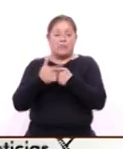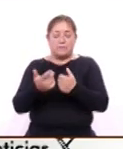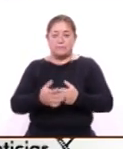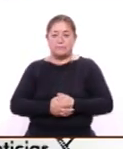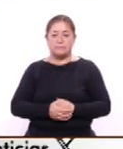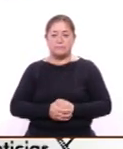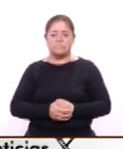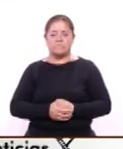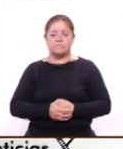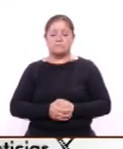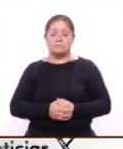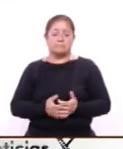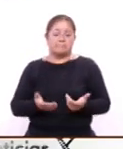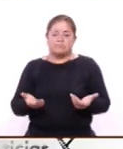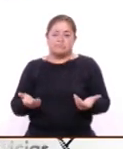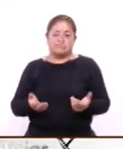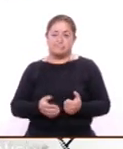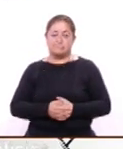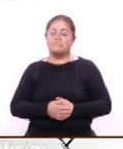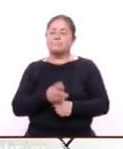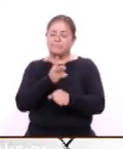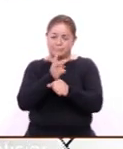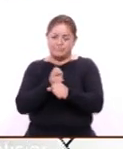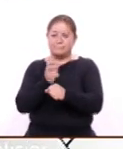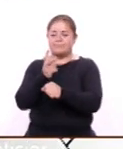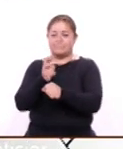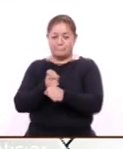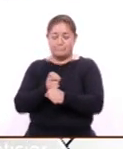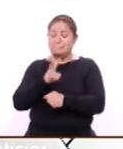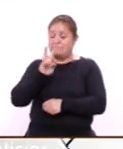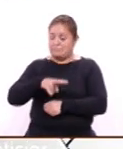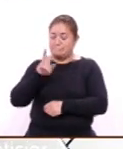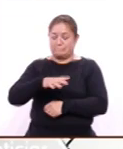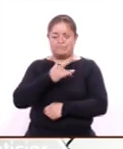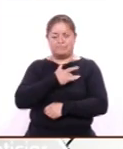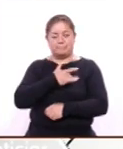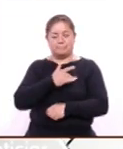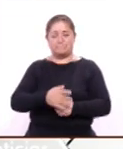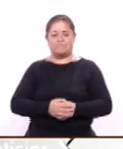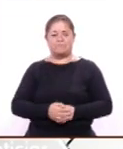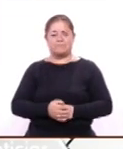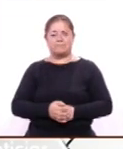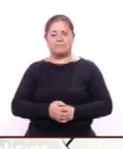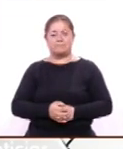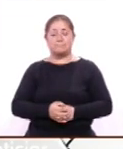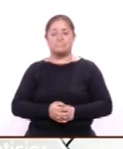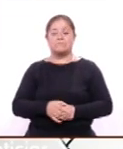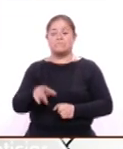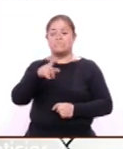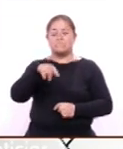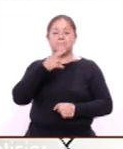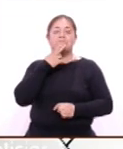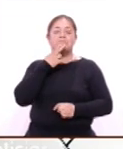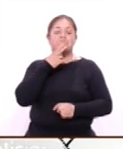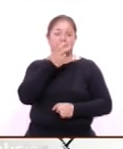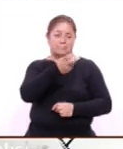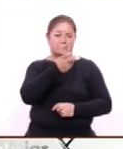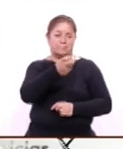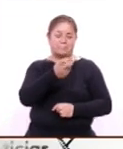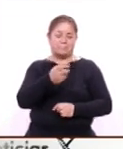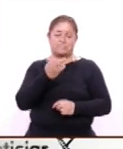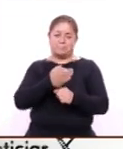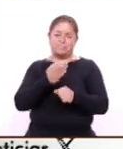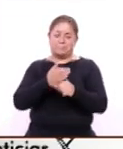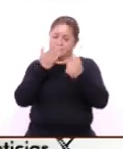Presidenta? Pues nada que les hago una invitación de verdad de corazón a que hagan uso de todos estos inmuebles que estamos